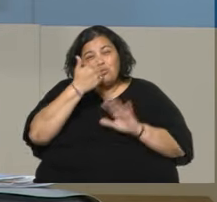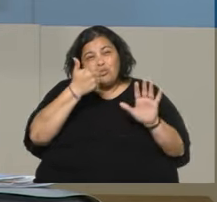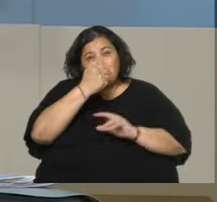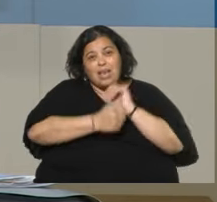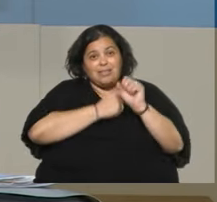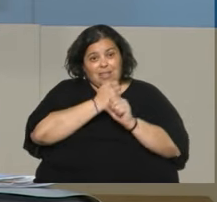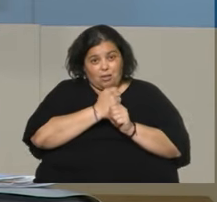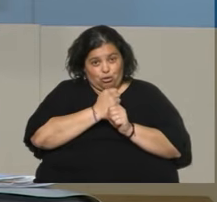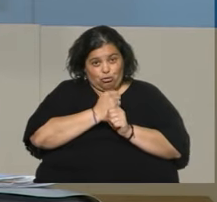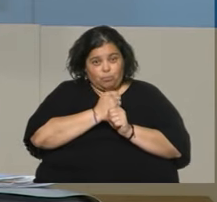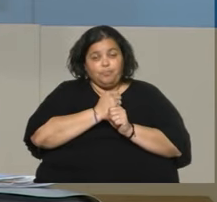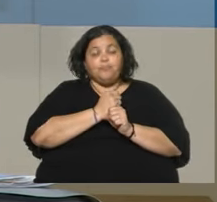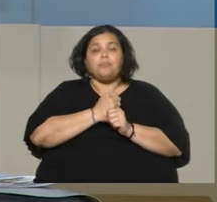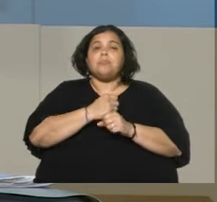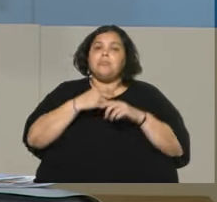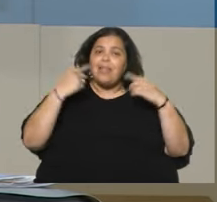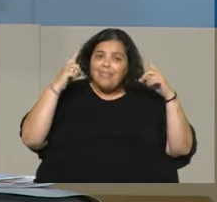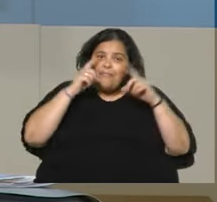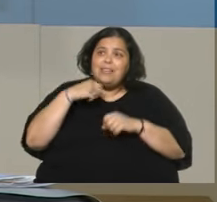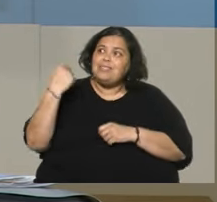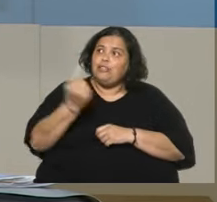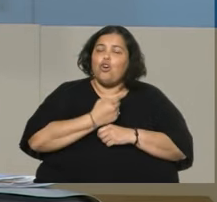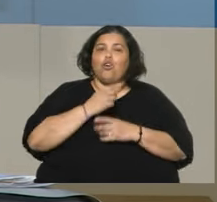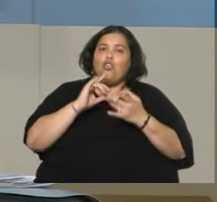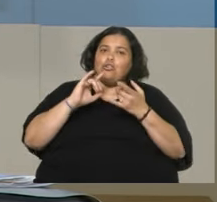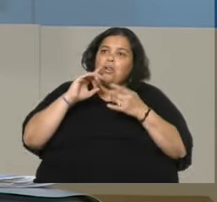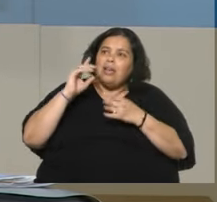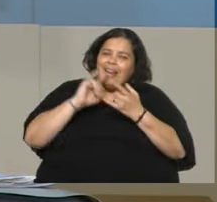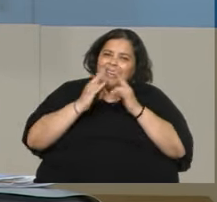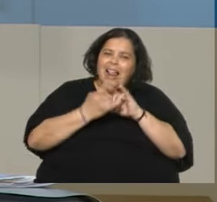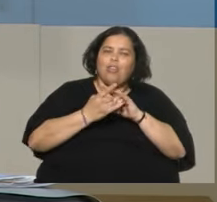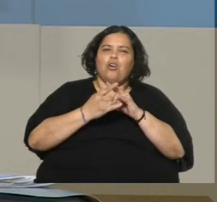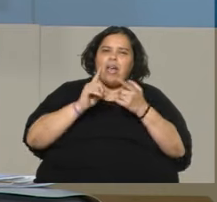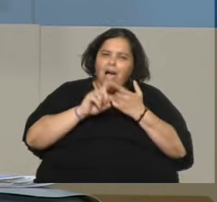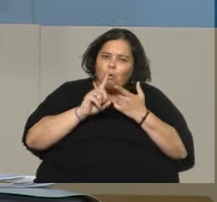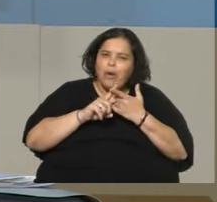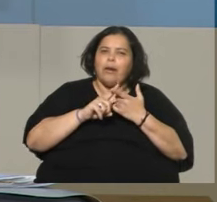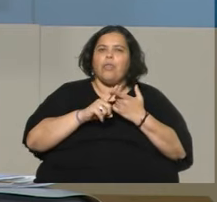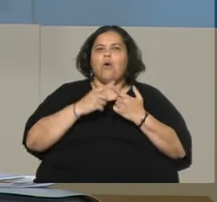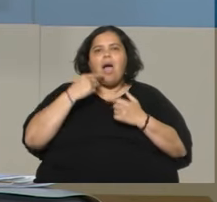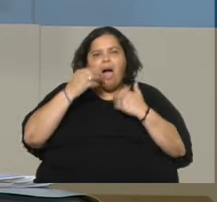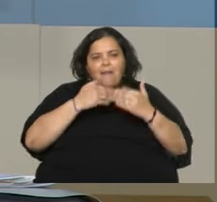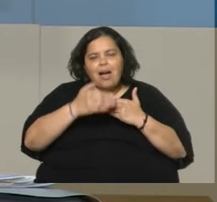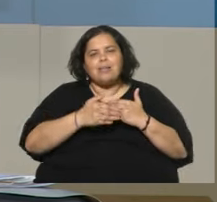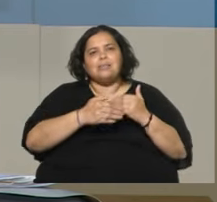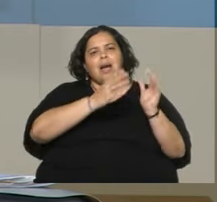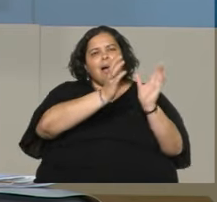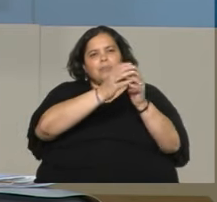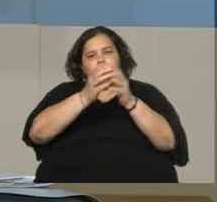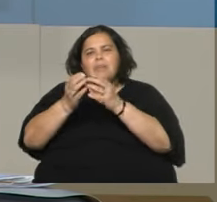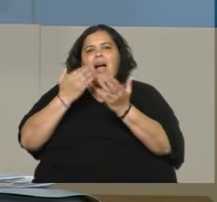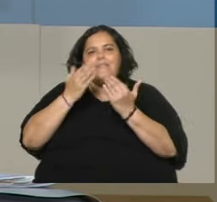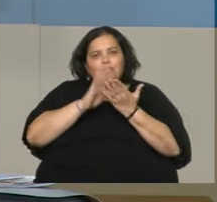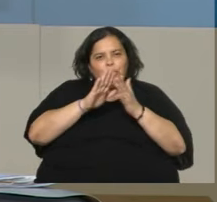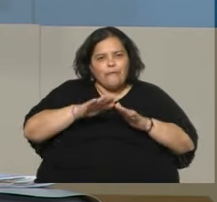lo que nos ha costado es que los legisladores nos pongamos de acuerdo, que avancemos, que escuchemos al Poder Ejecutivo, organizaciones de la sociedad civil en infancia,